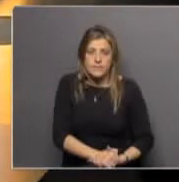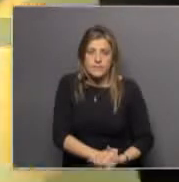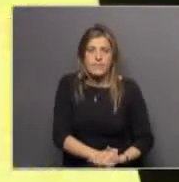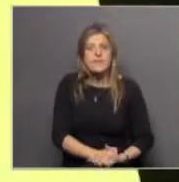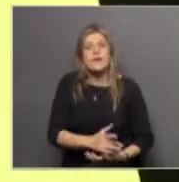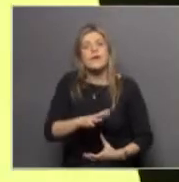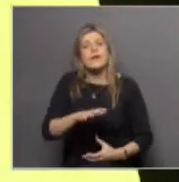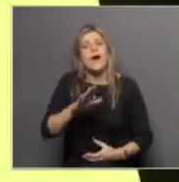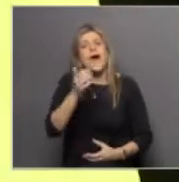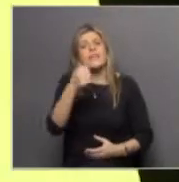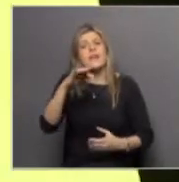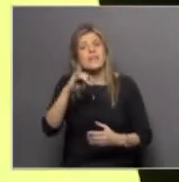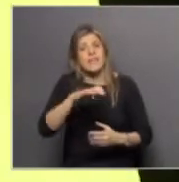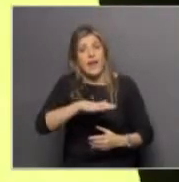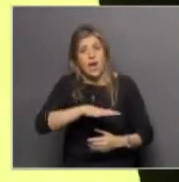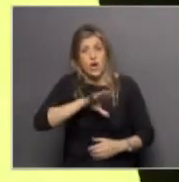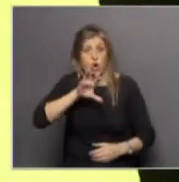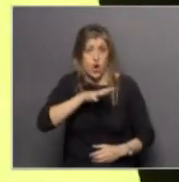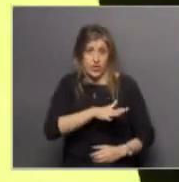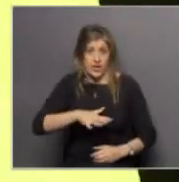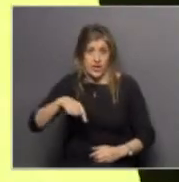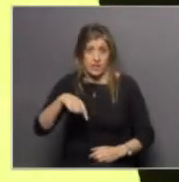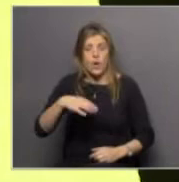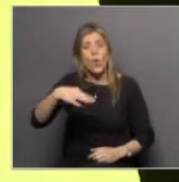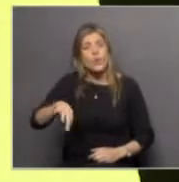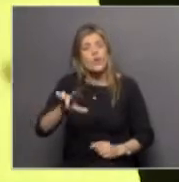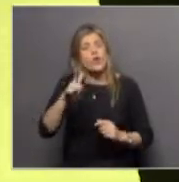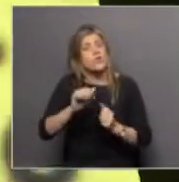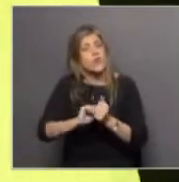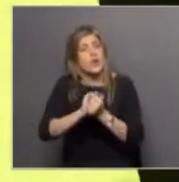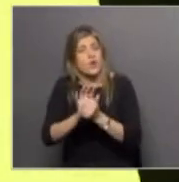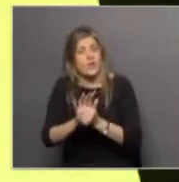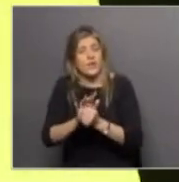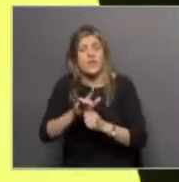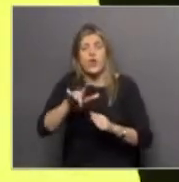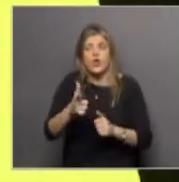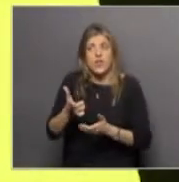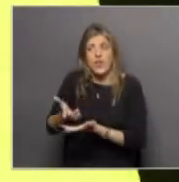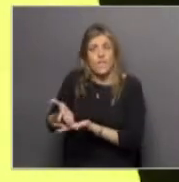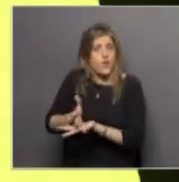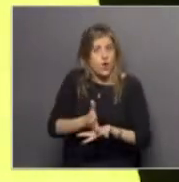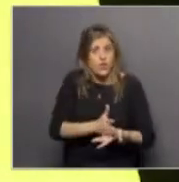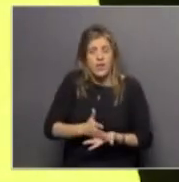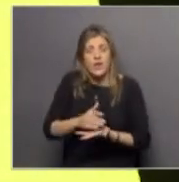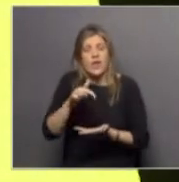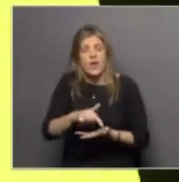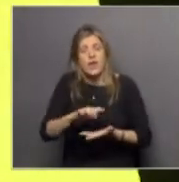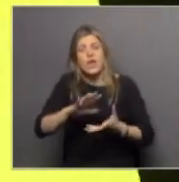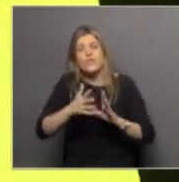El continente de Antártico es el único que está libre de COVID, el único que no tiene fronteras, que se mantiene casi